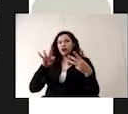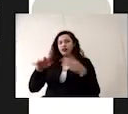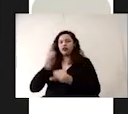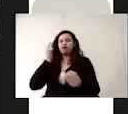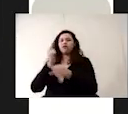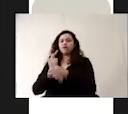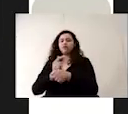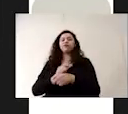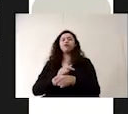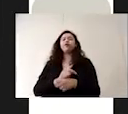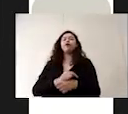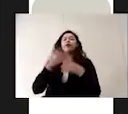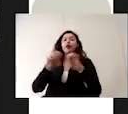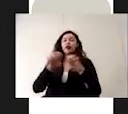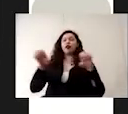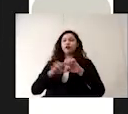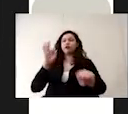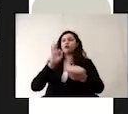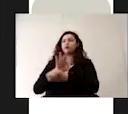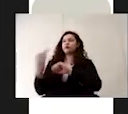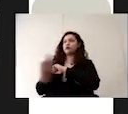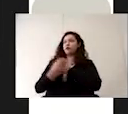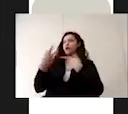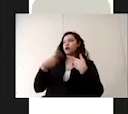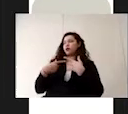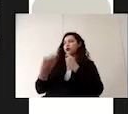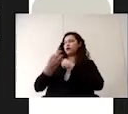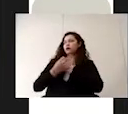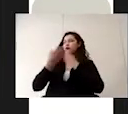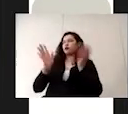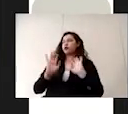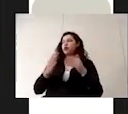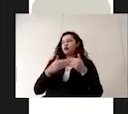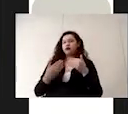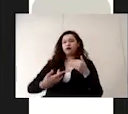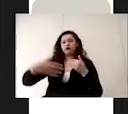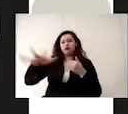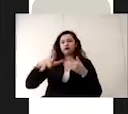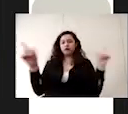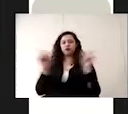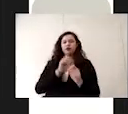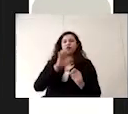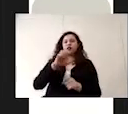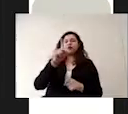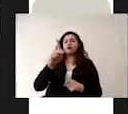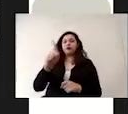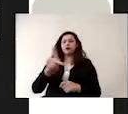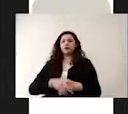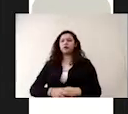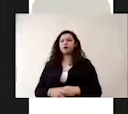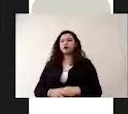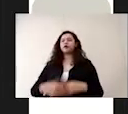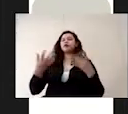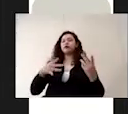El equipo de protección personal, que en adelante lo vamos a abreviar como EPP, son